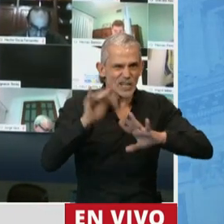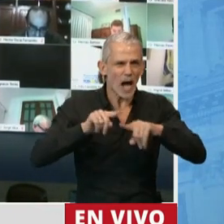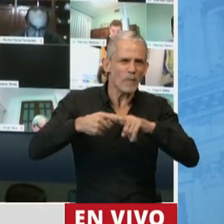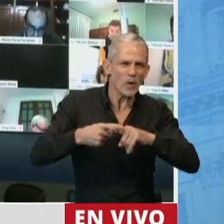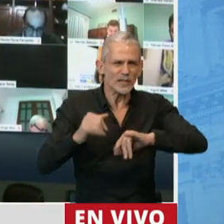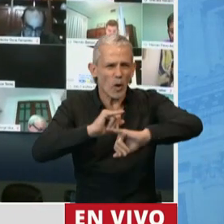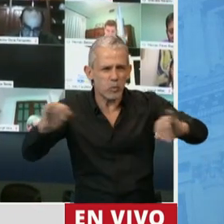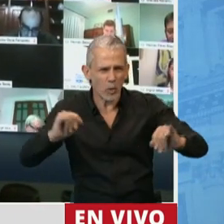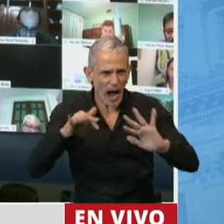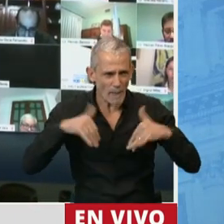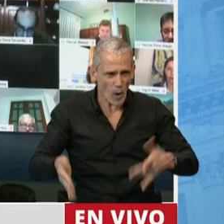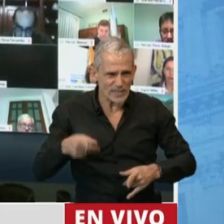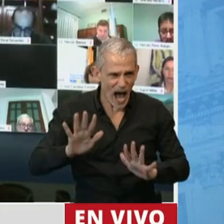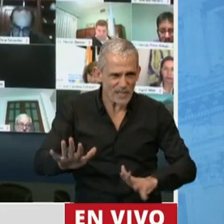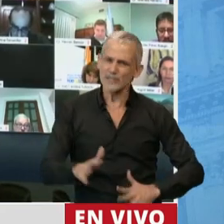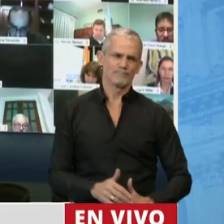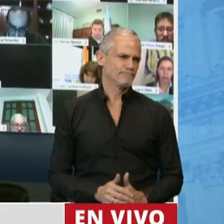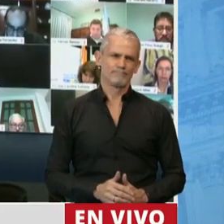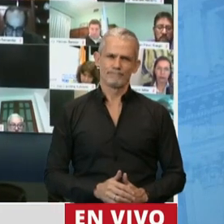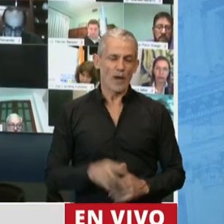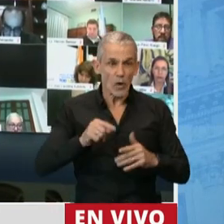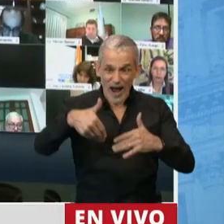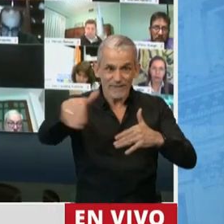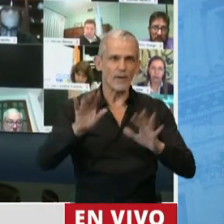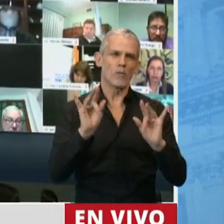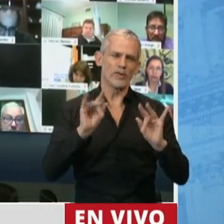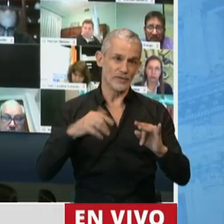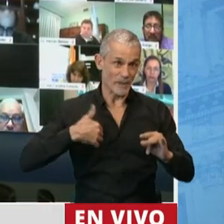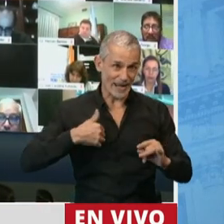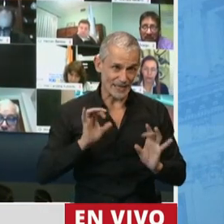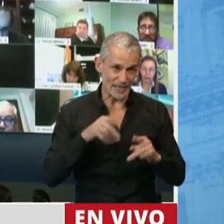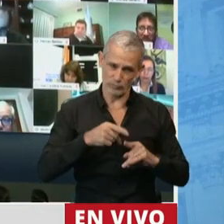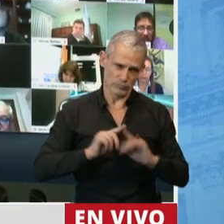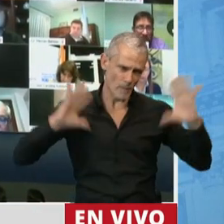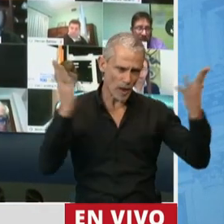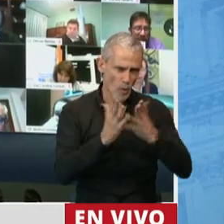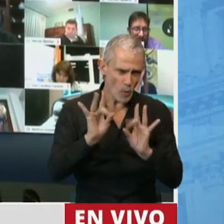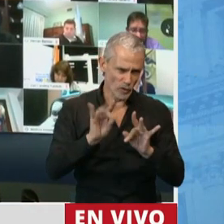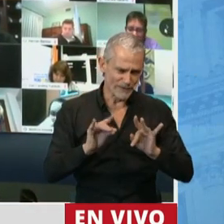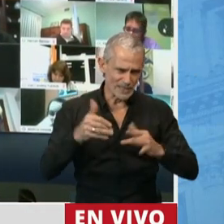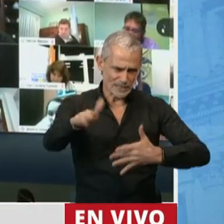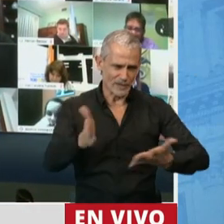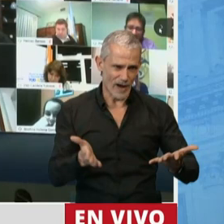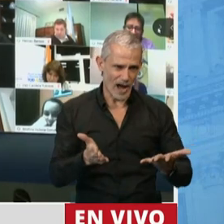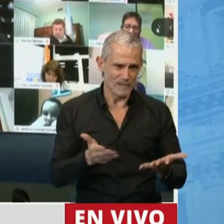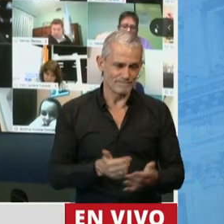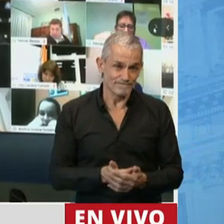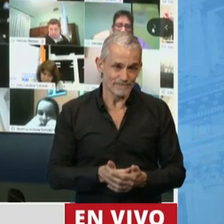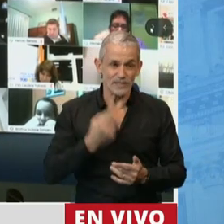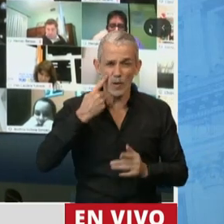político lo que viene es muy difícil para la Argentina y para el mundo entonces tenemos que tratar